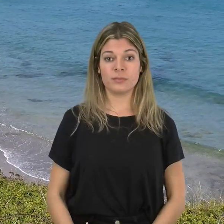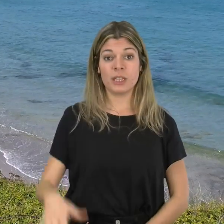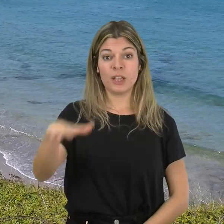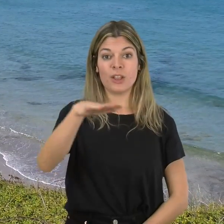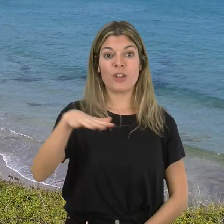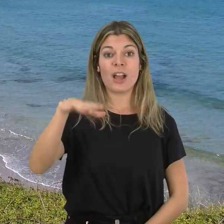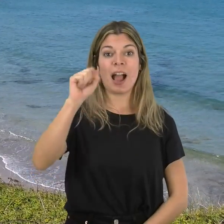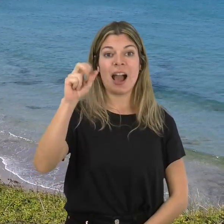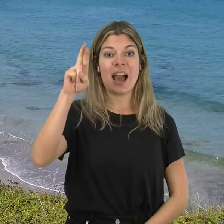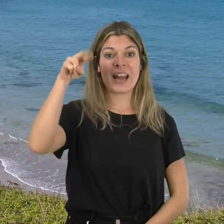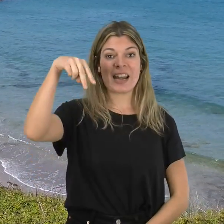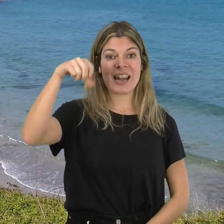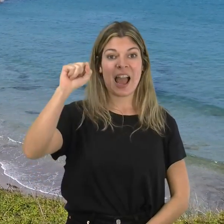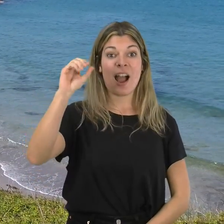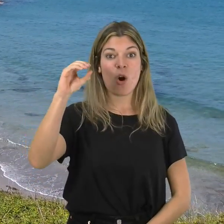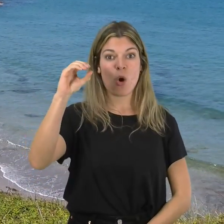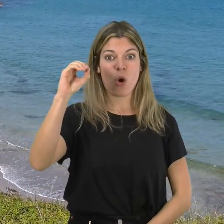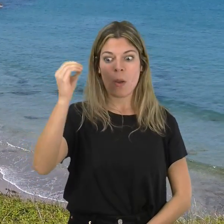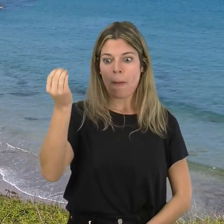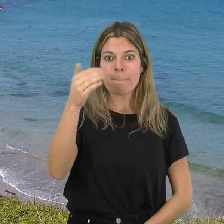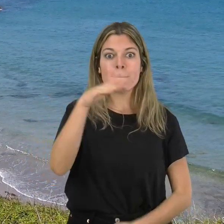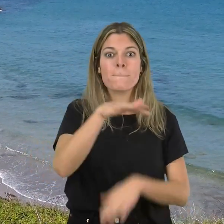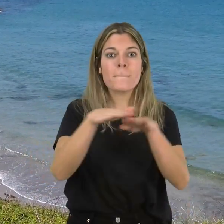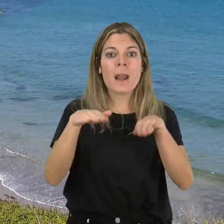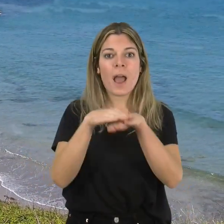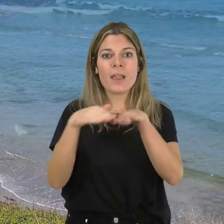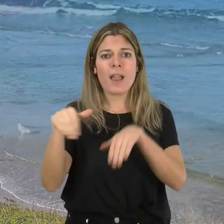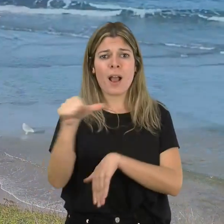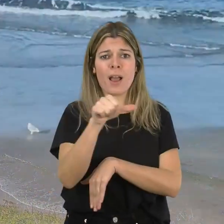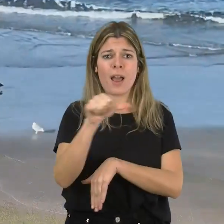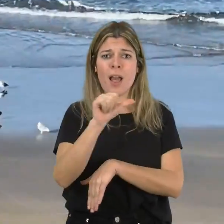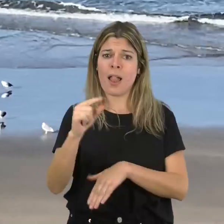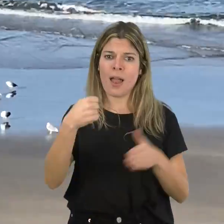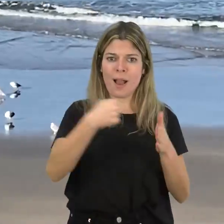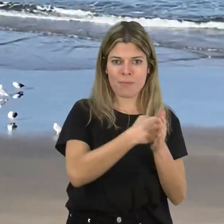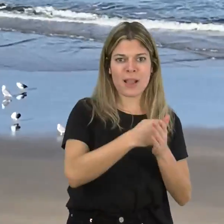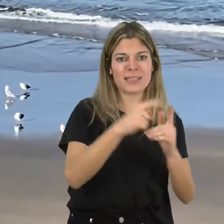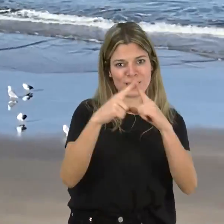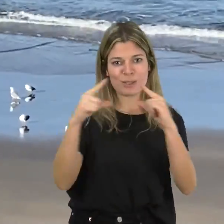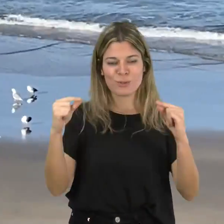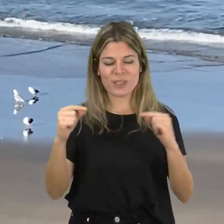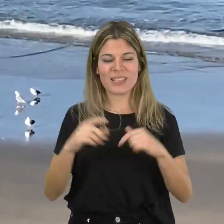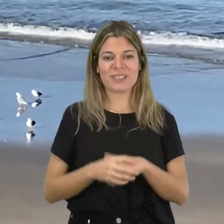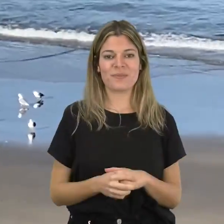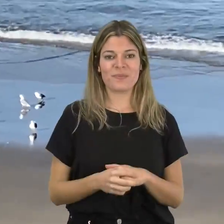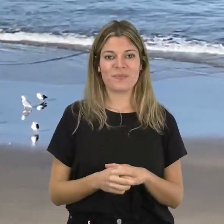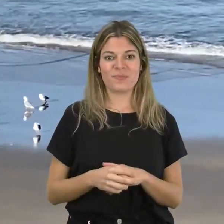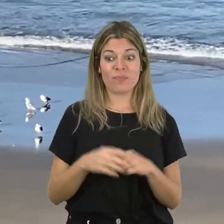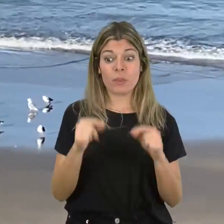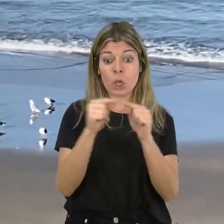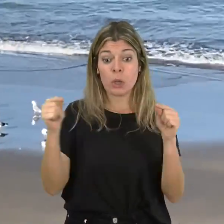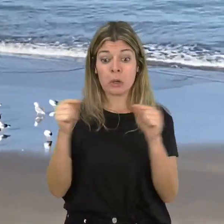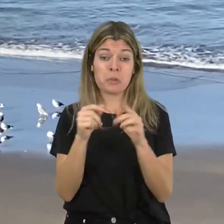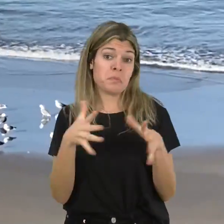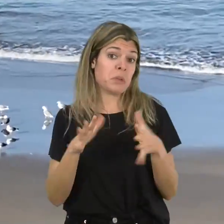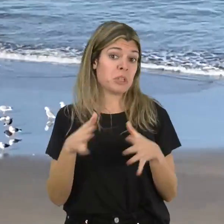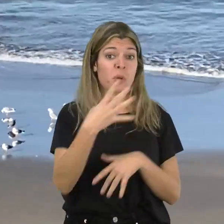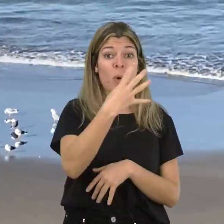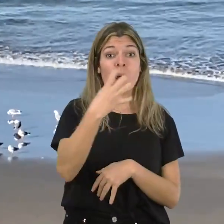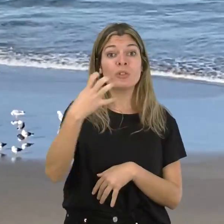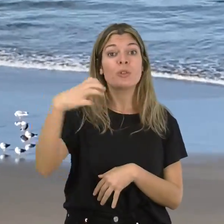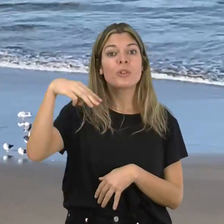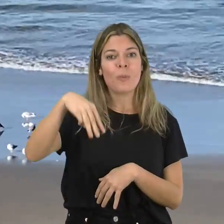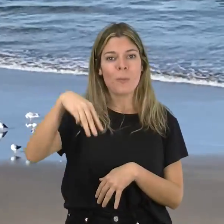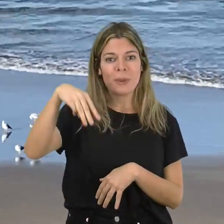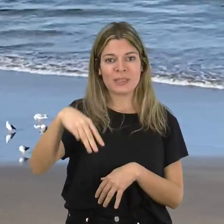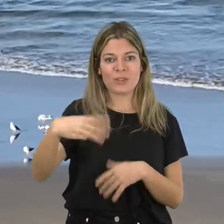Te encuentras en Arnau, la playa más occidental de Asturias. Tiene una longitud de unos 400